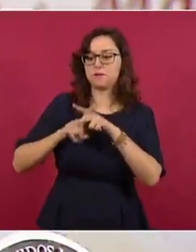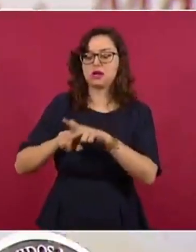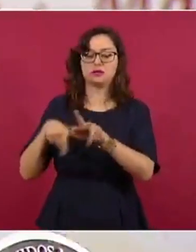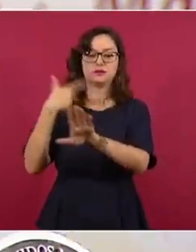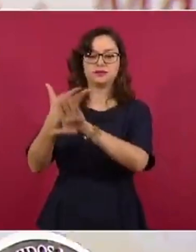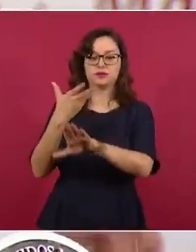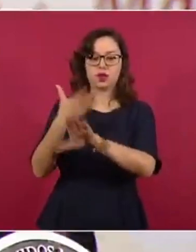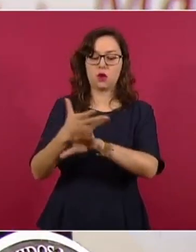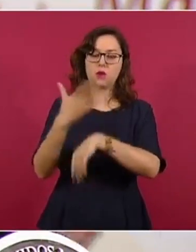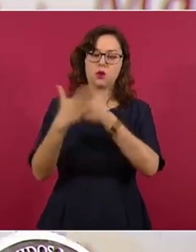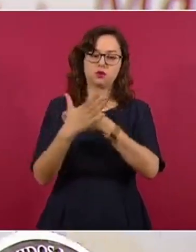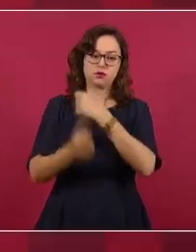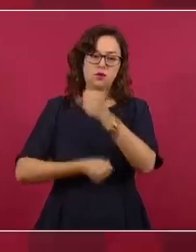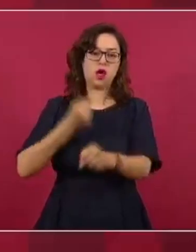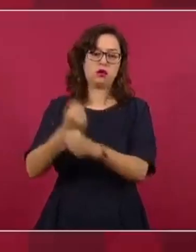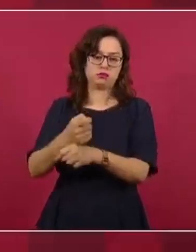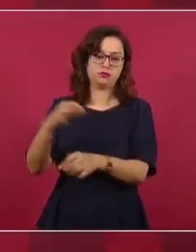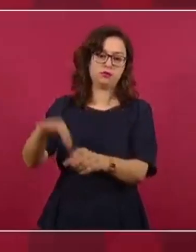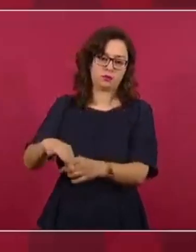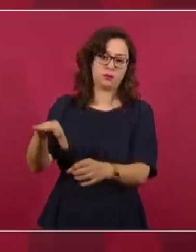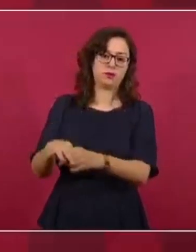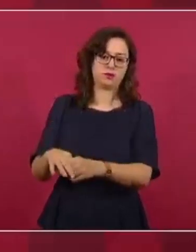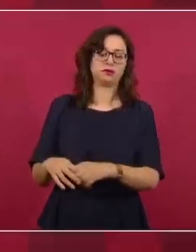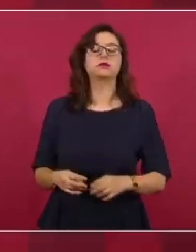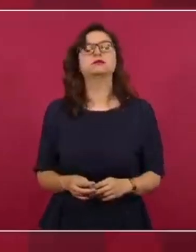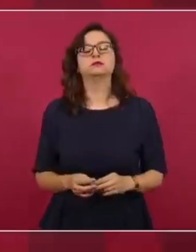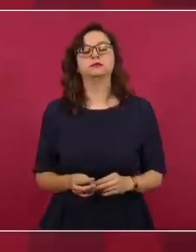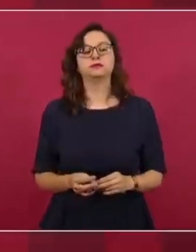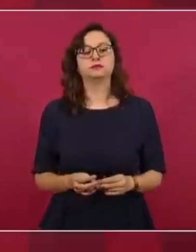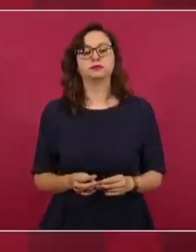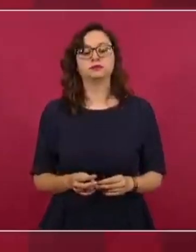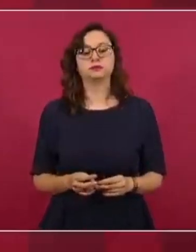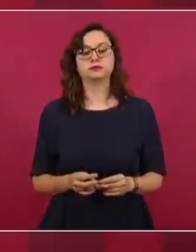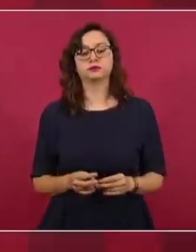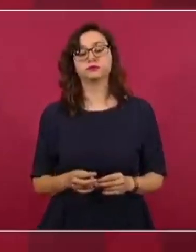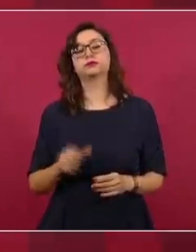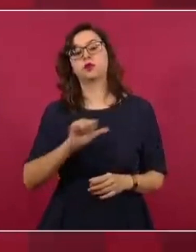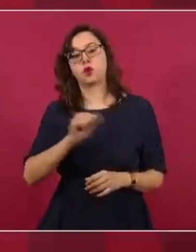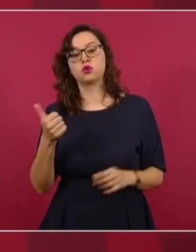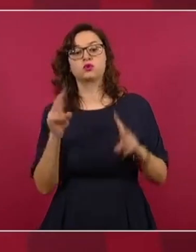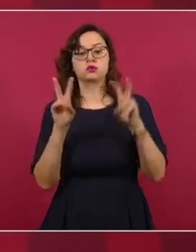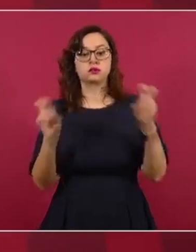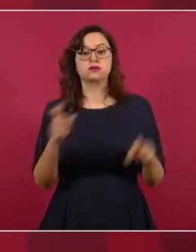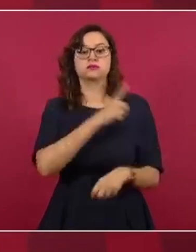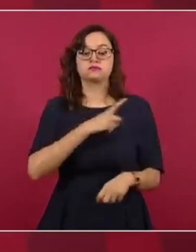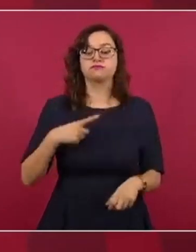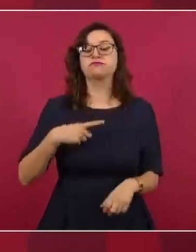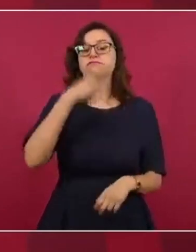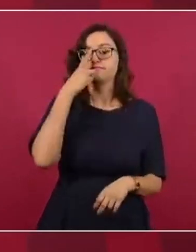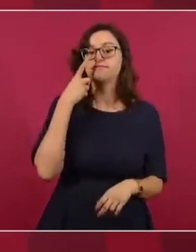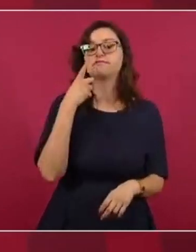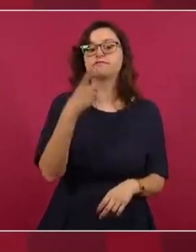año próximo. Por otra parte, informar, como ya se ha venido señalando, que hubo un acuerdo